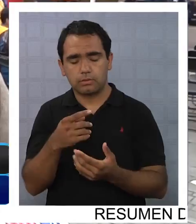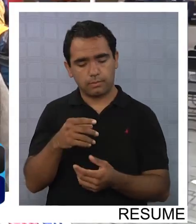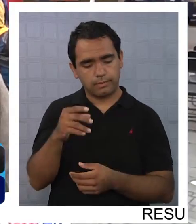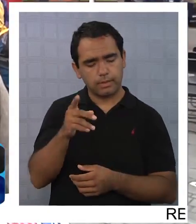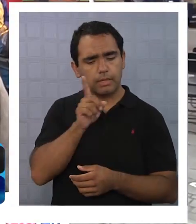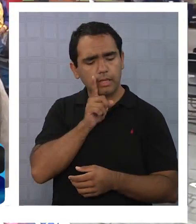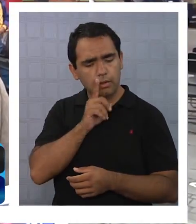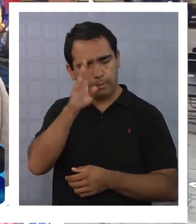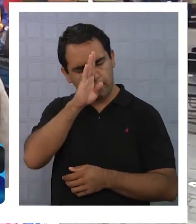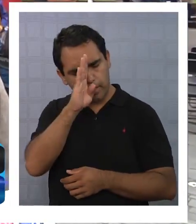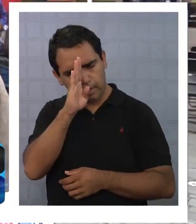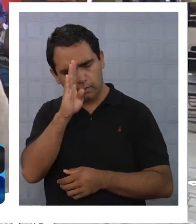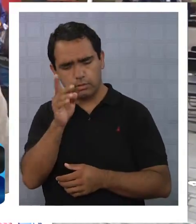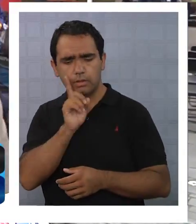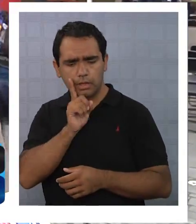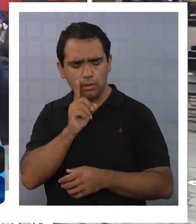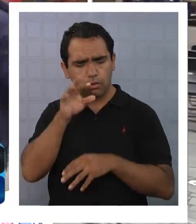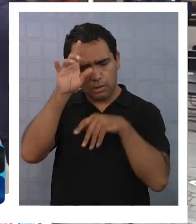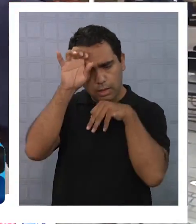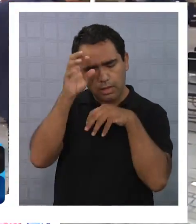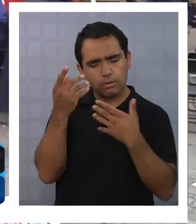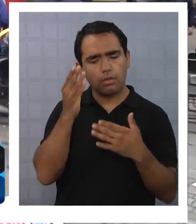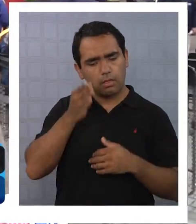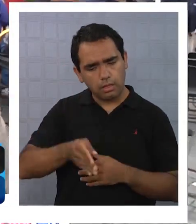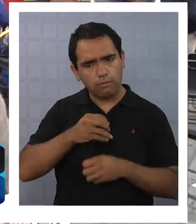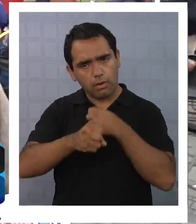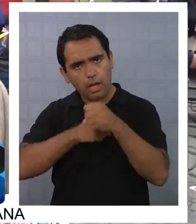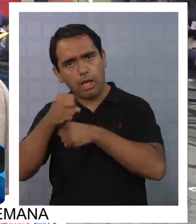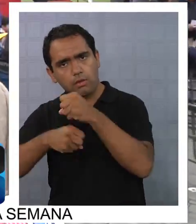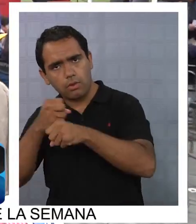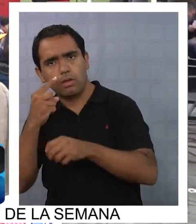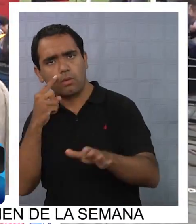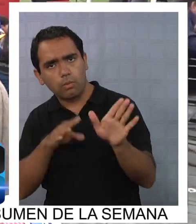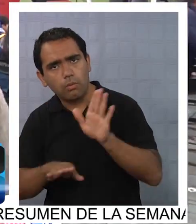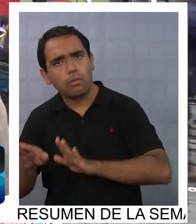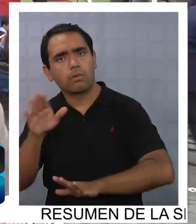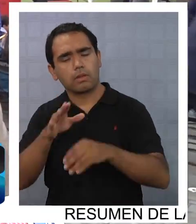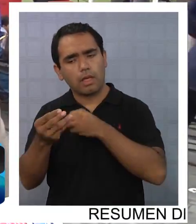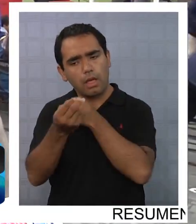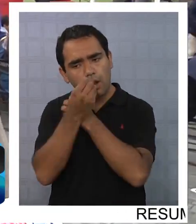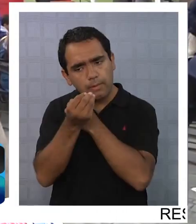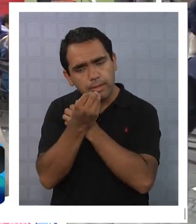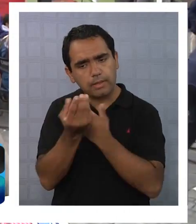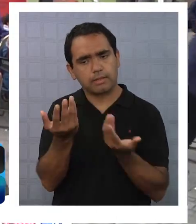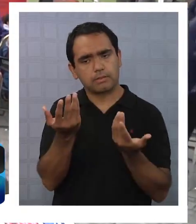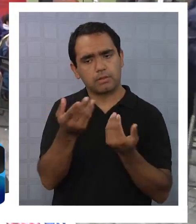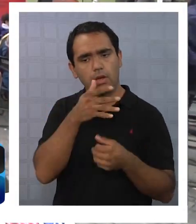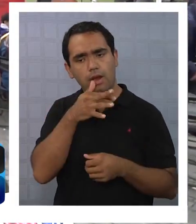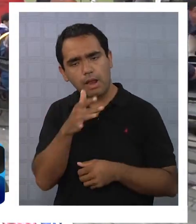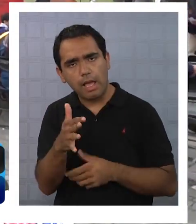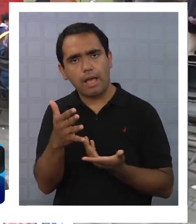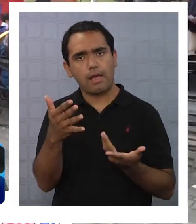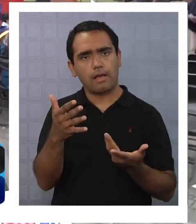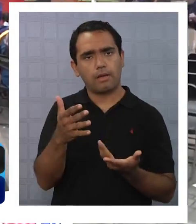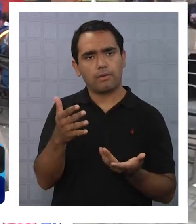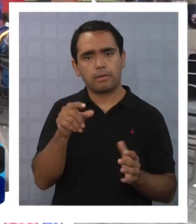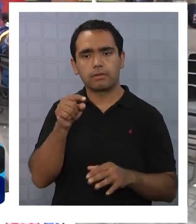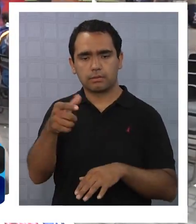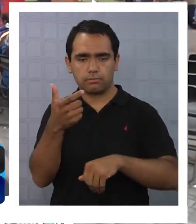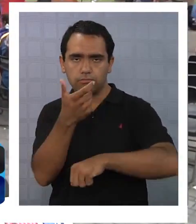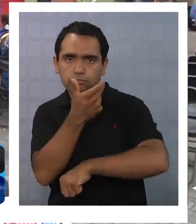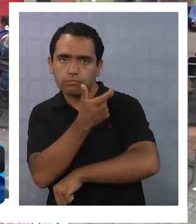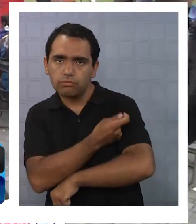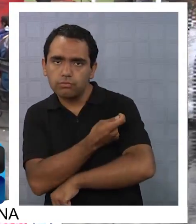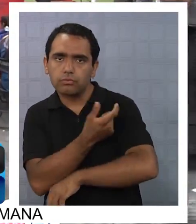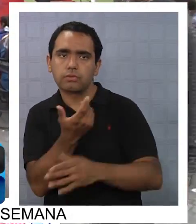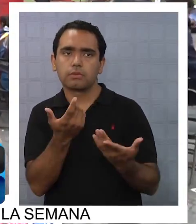mascota, es un compromiso de muchos años, de cuidado permanente, veterinario, alimentación, etc. Y por lo tanto, con la esterilización lo que estamos